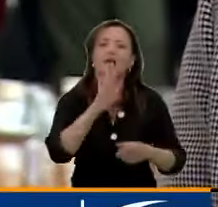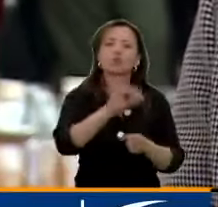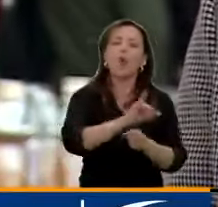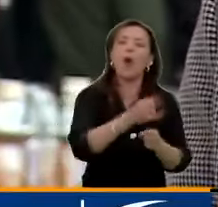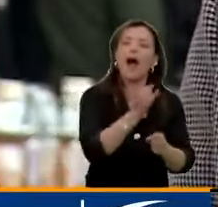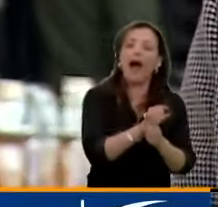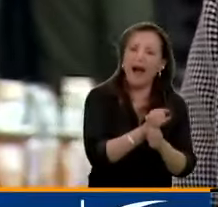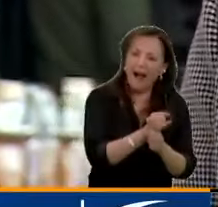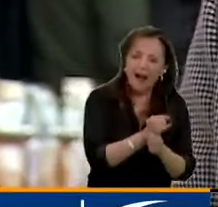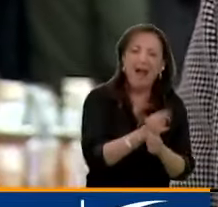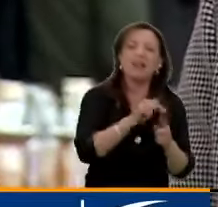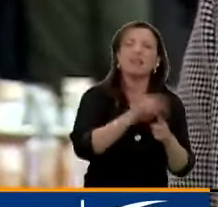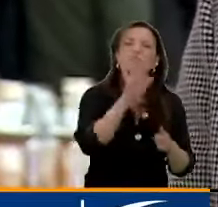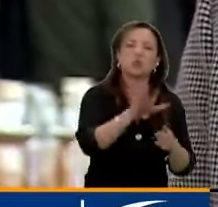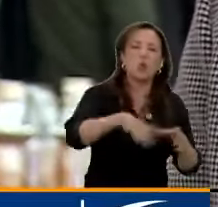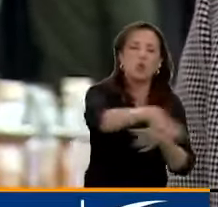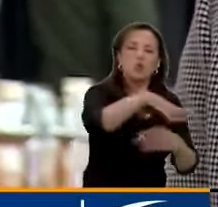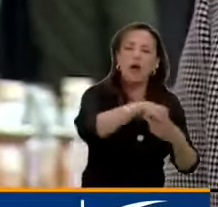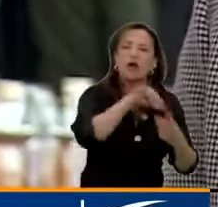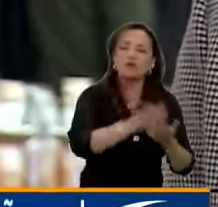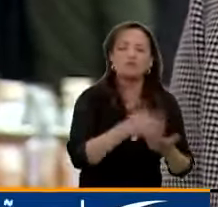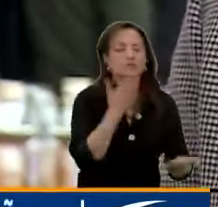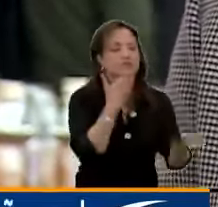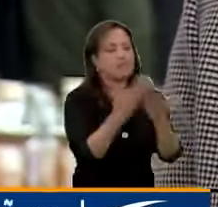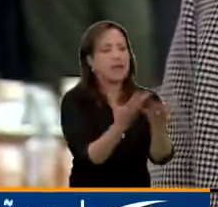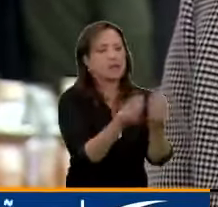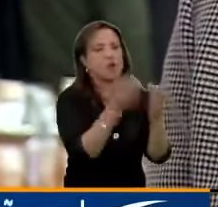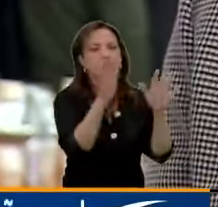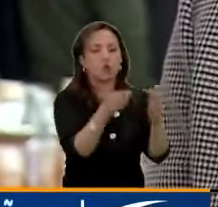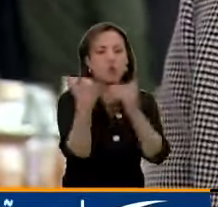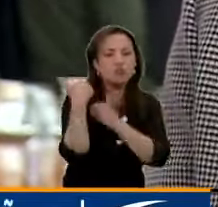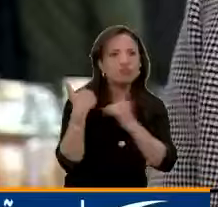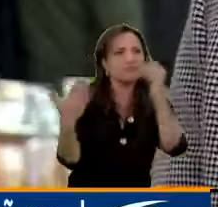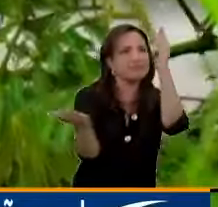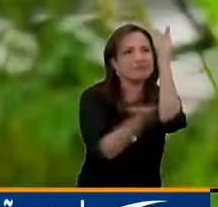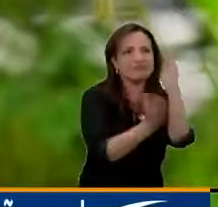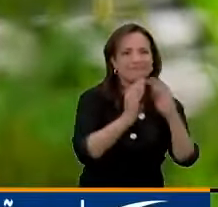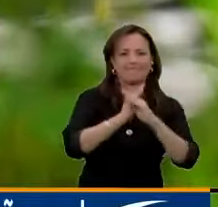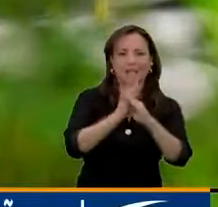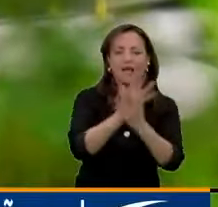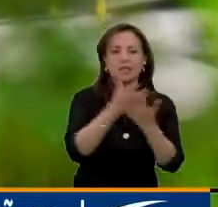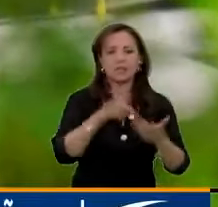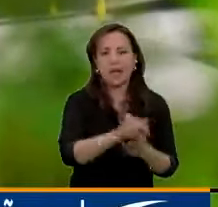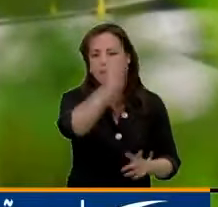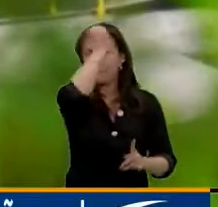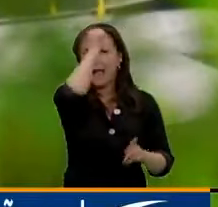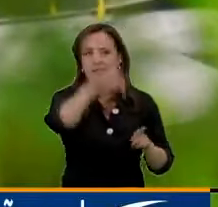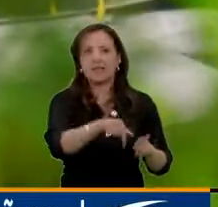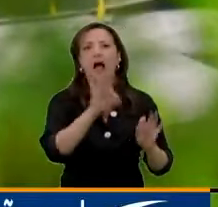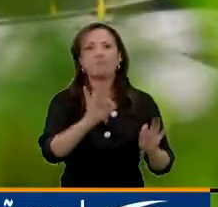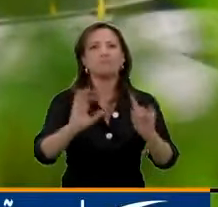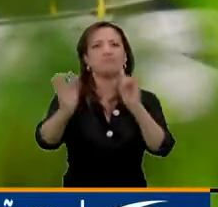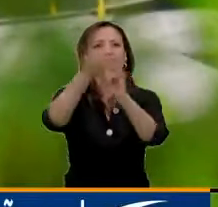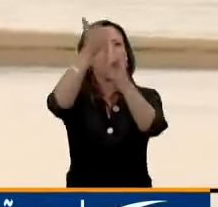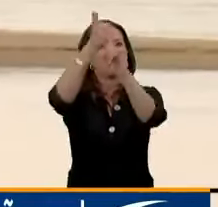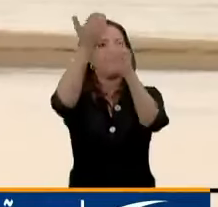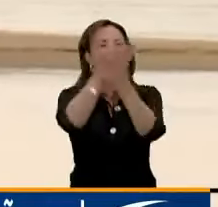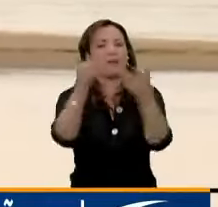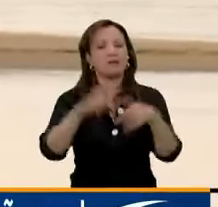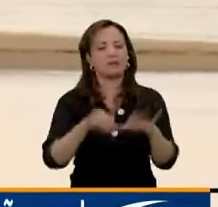arco de deforestación. Para ellos mi agradecimiento, porque ellos son el pilar de que este resultado se haya